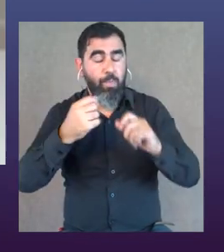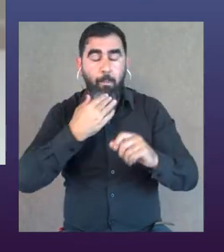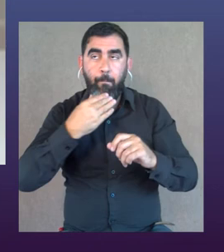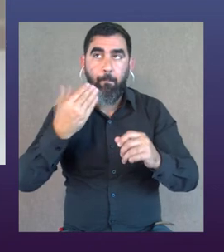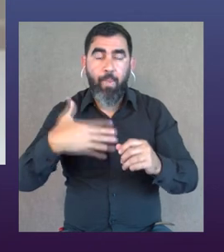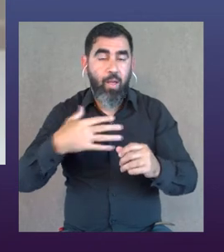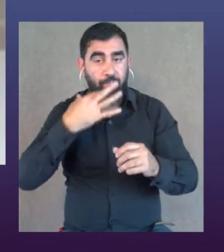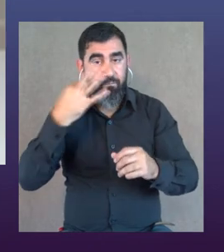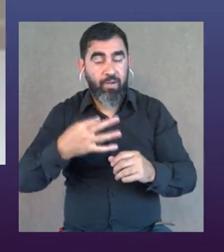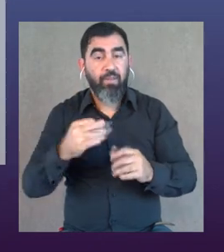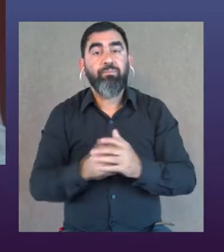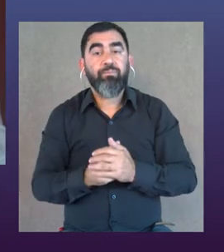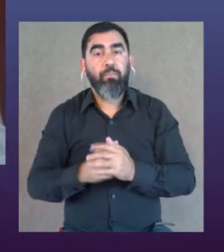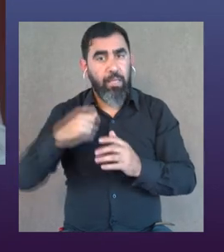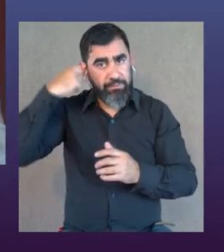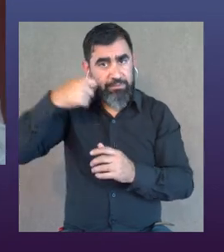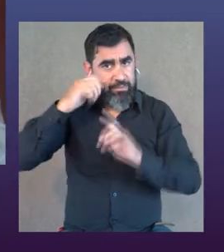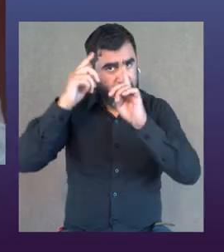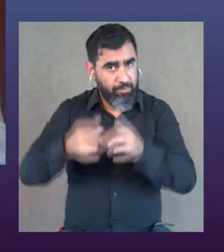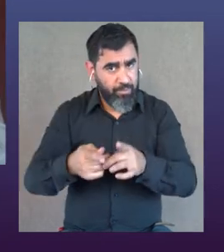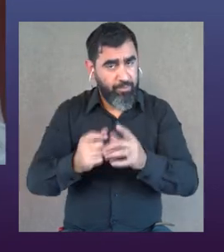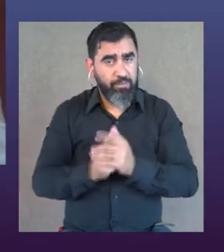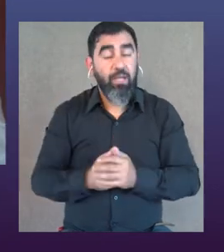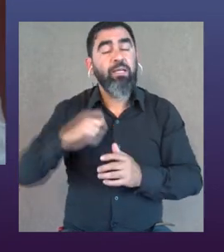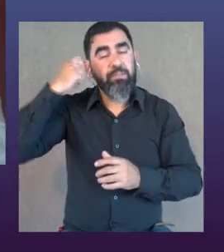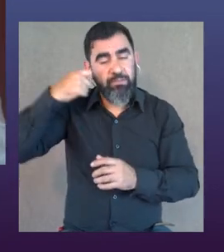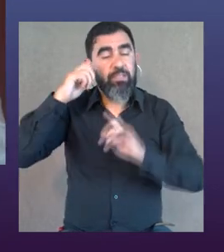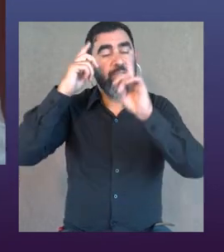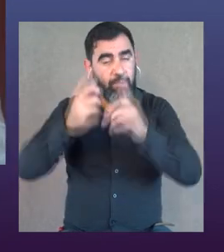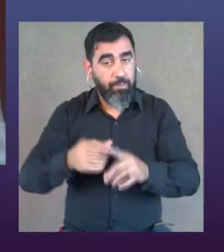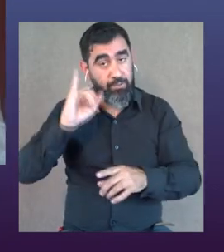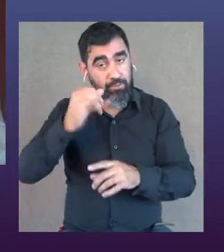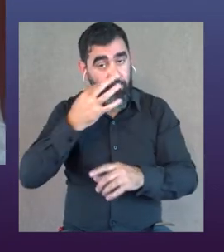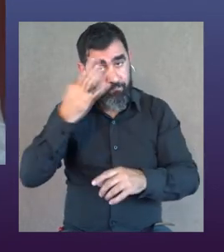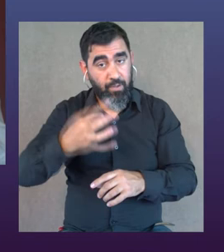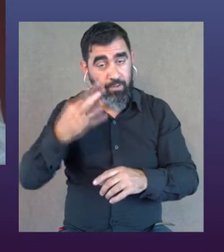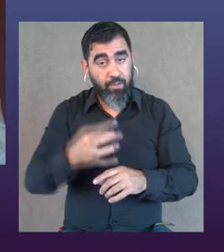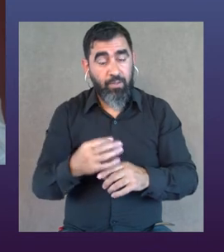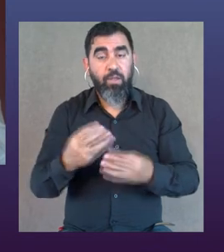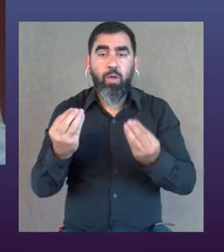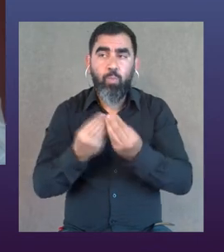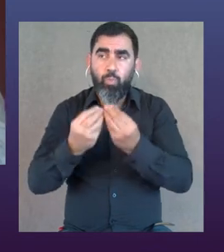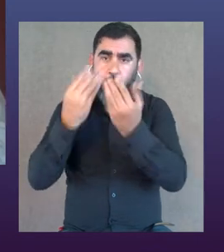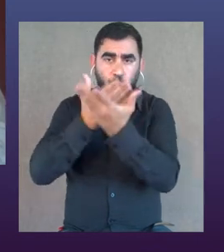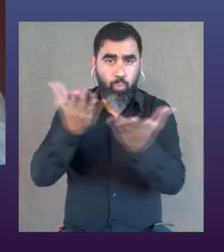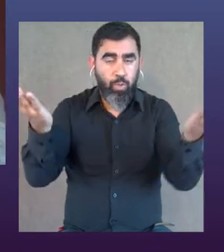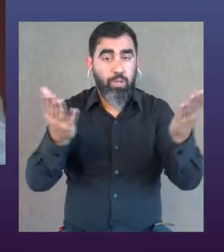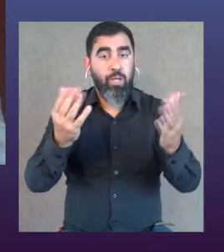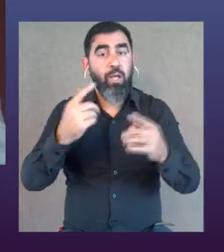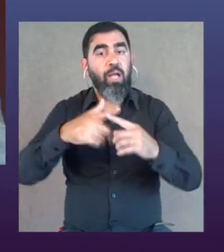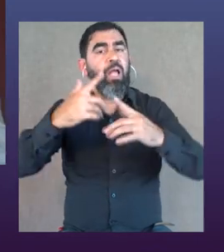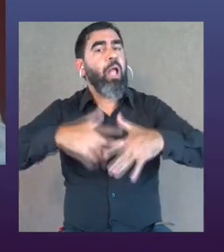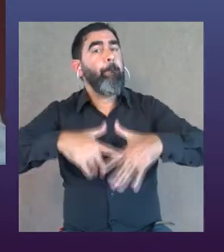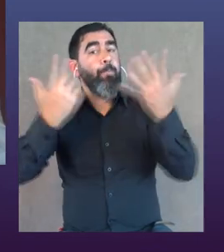ha sido asombroso, la verdad. Y del cine también, ¿verdad, Inés? El cine también, es verdad que ha empezado a haber mucha